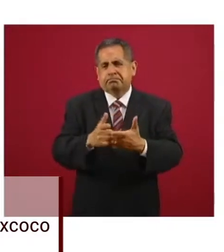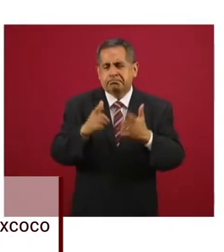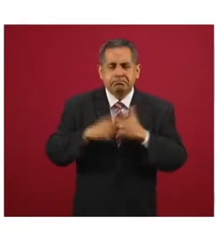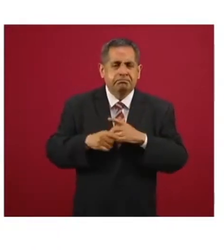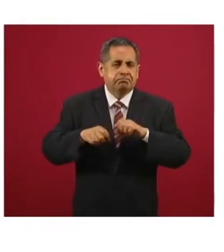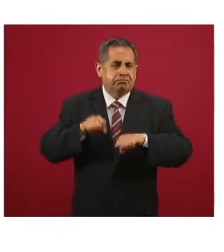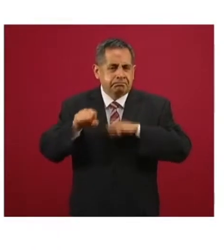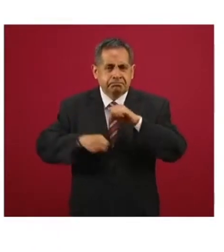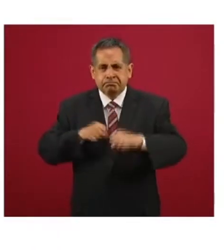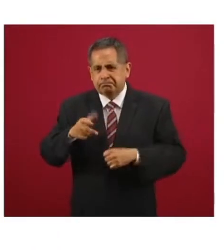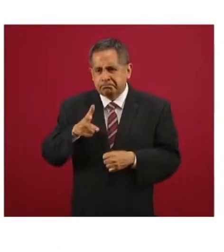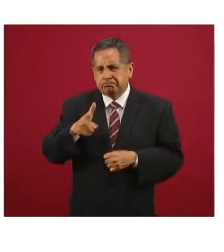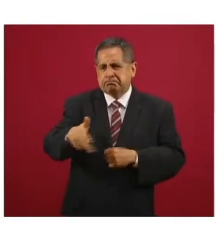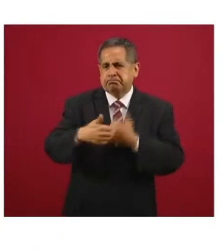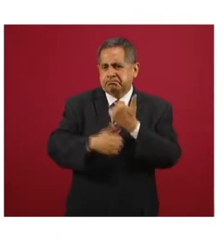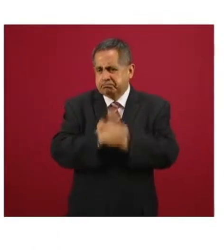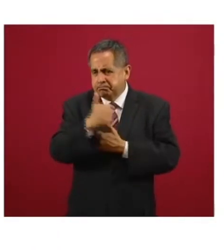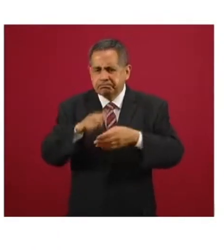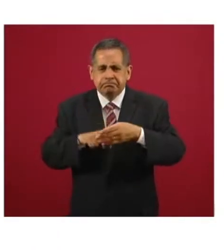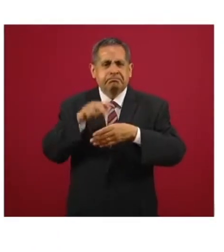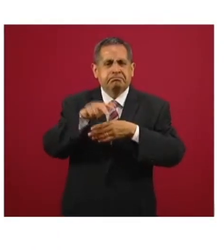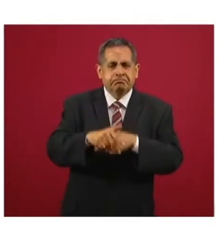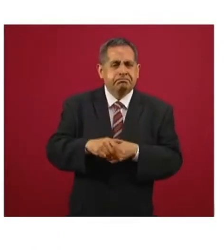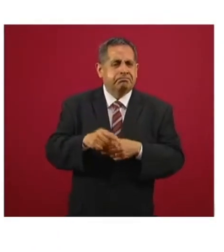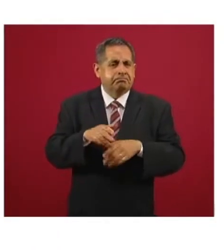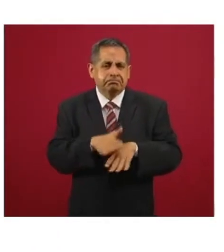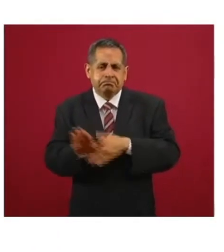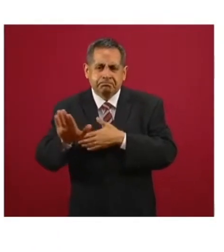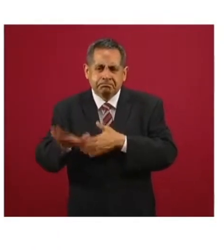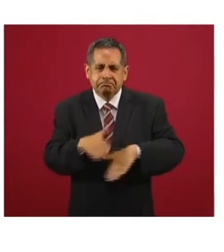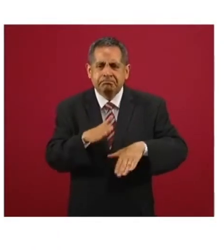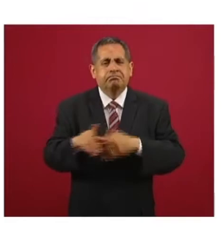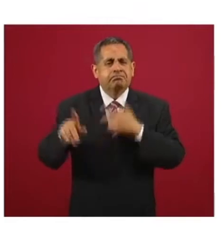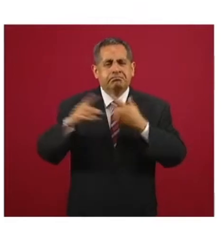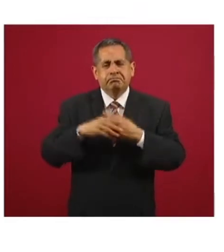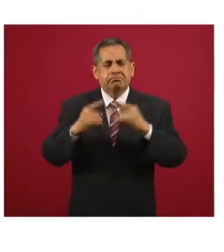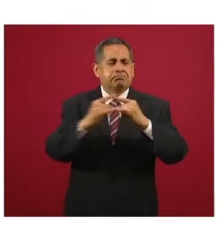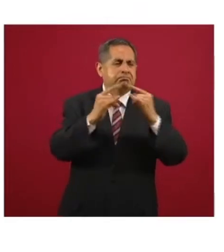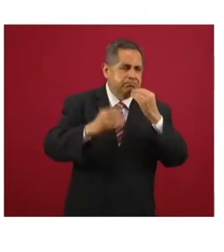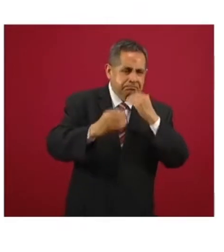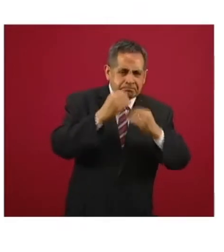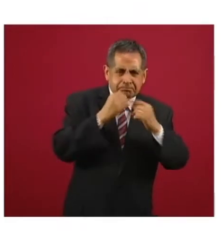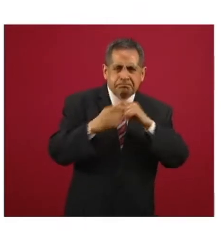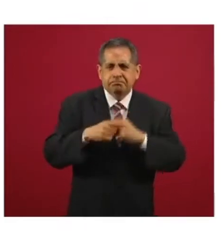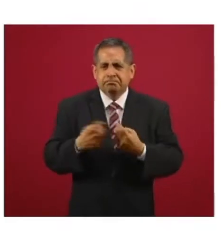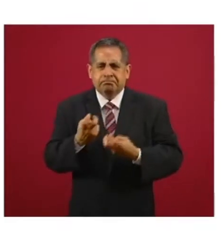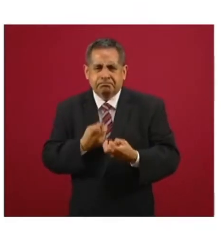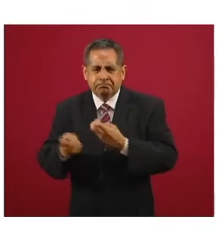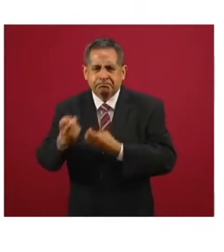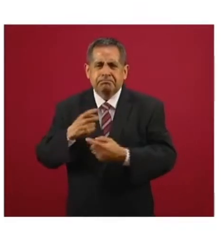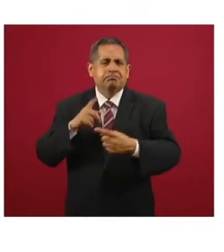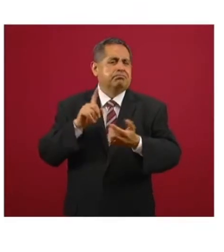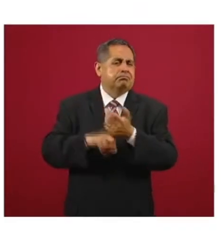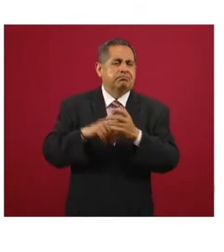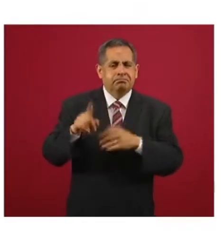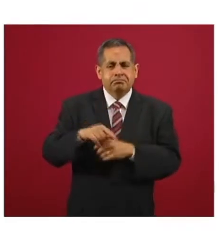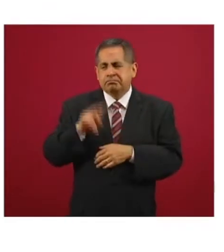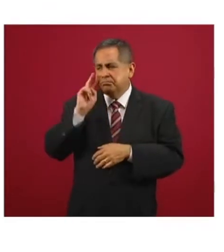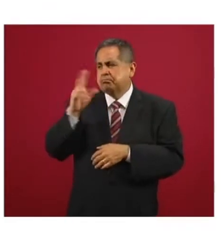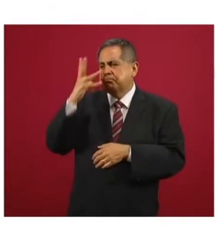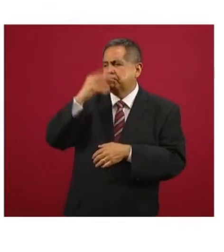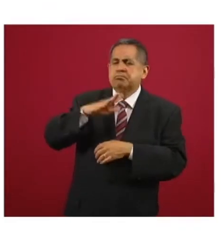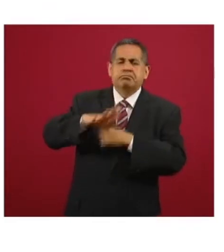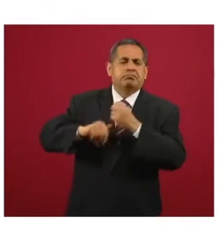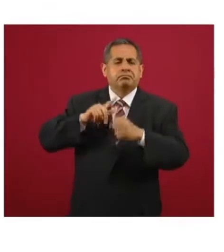ciclismo, competencias de obstáculos, zonas de patinetas, picnics, circuitos de patines, temas de observación de flora y fauna,